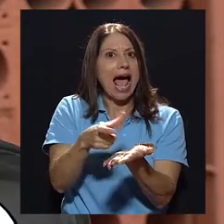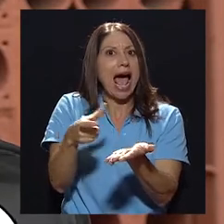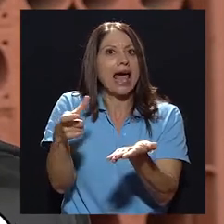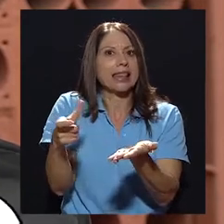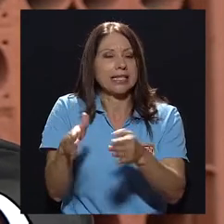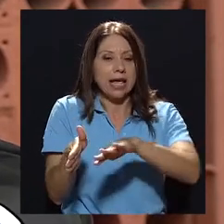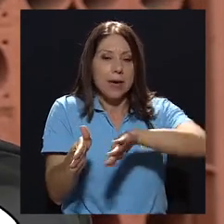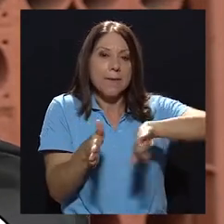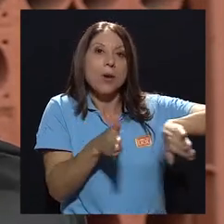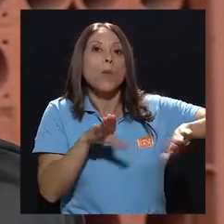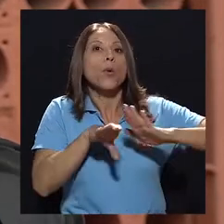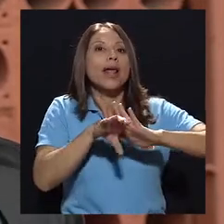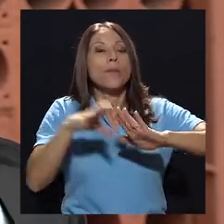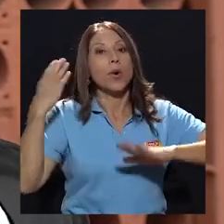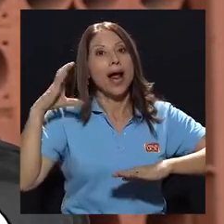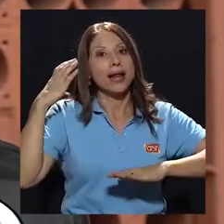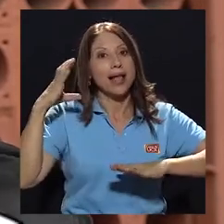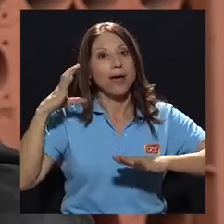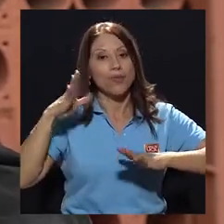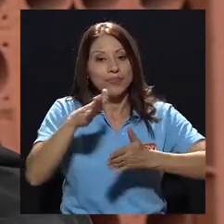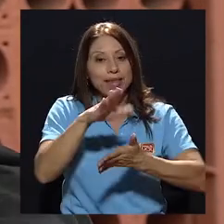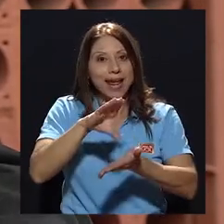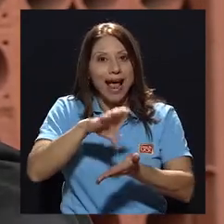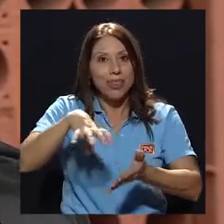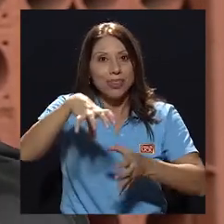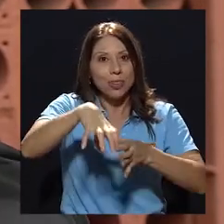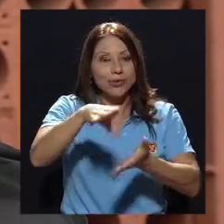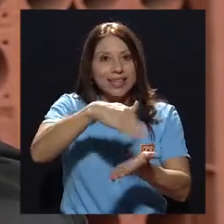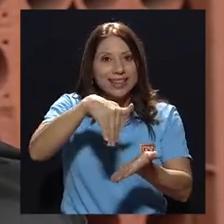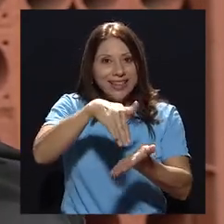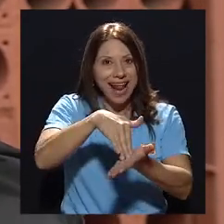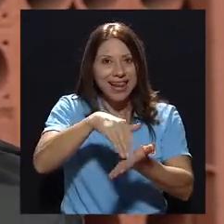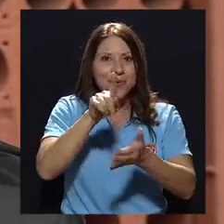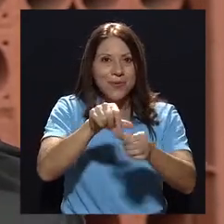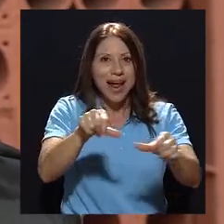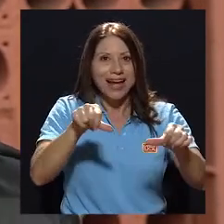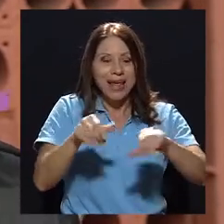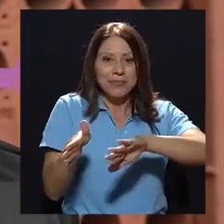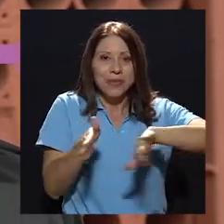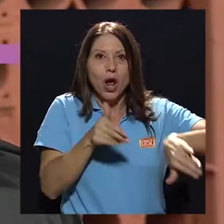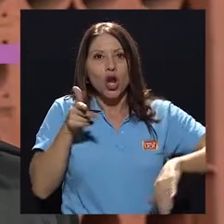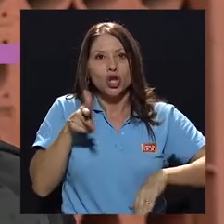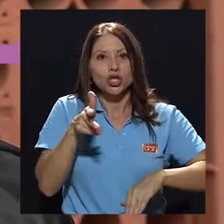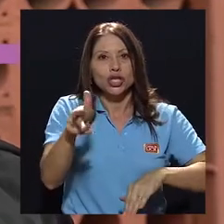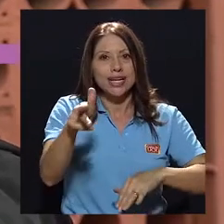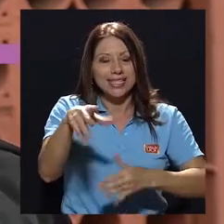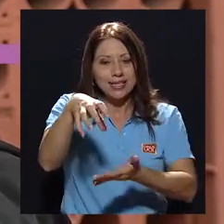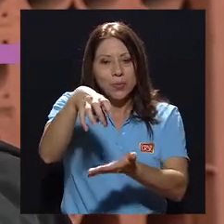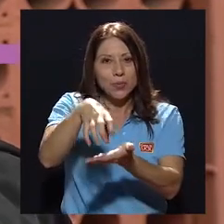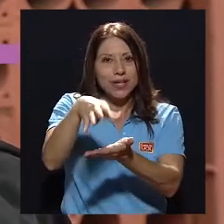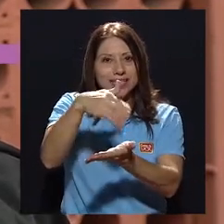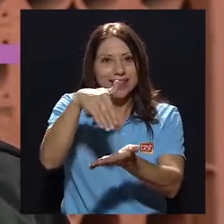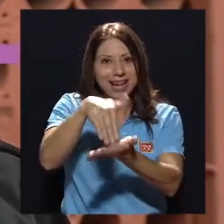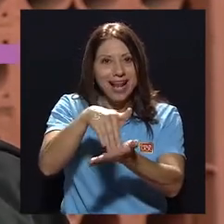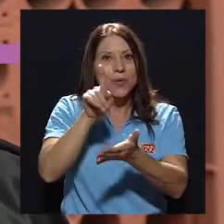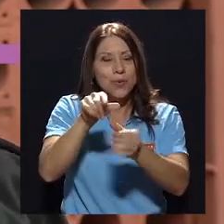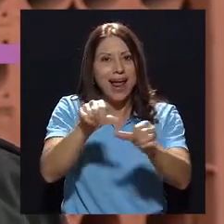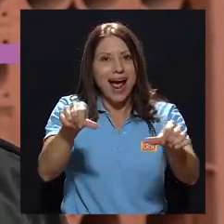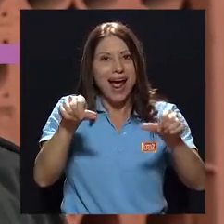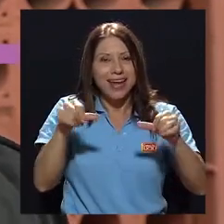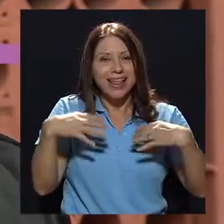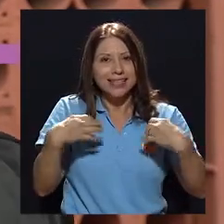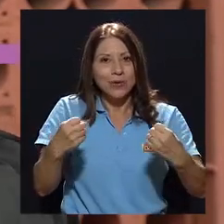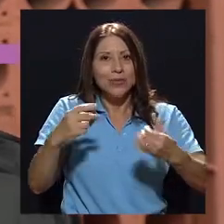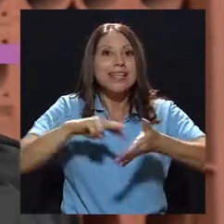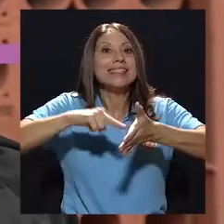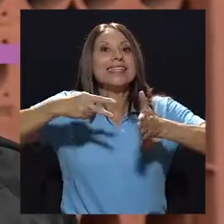algo, el cantón central de Cartago es un área de salud, o el cantón de los chiles es un área de salud. Lo que quiere decir esto es que es una